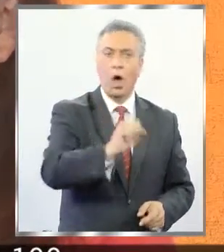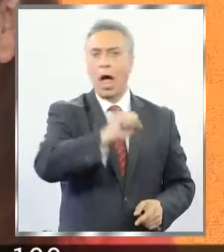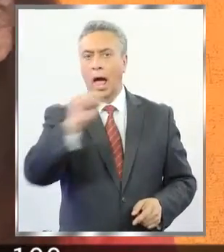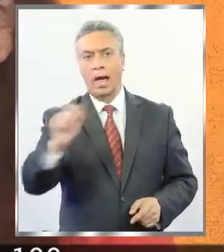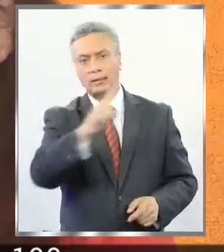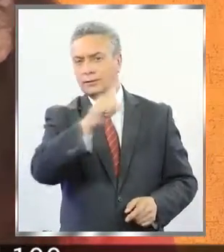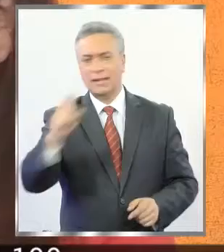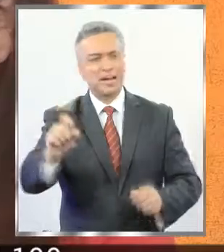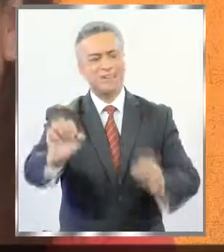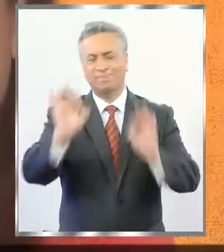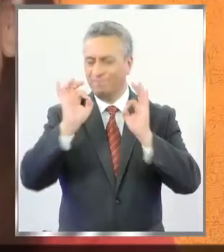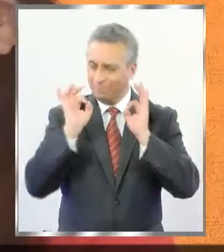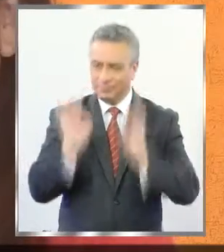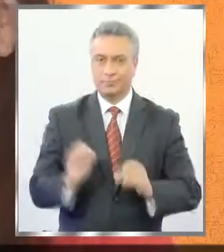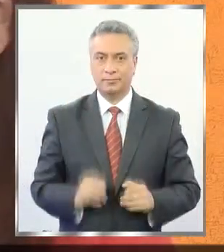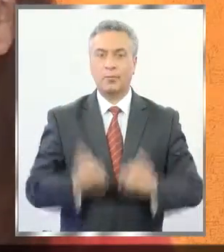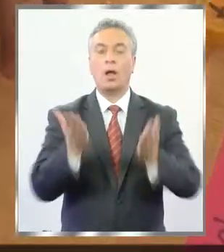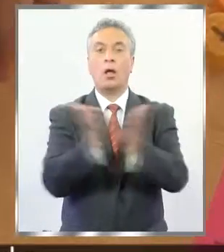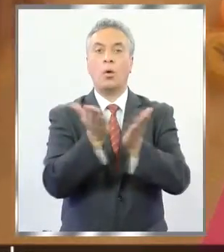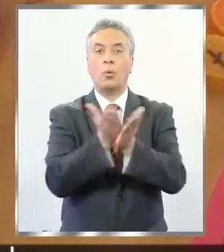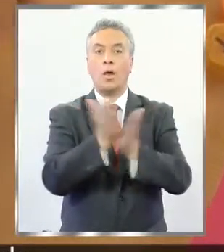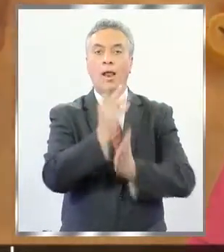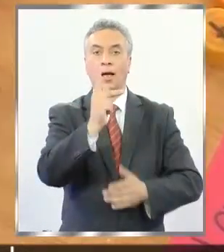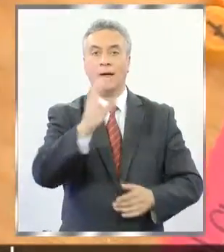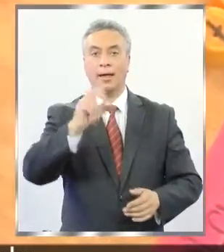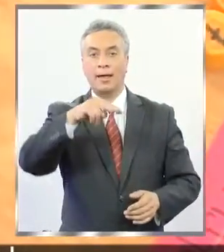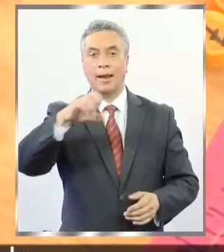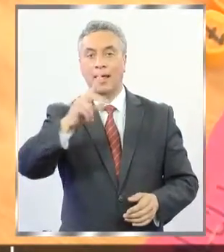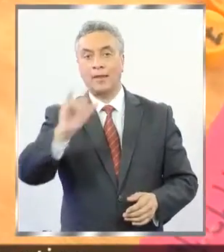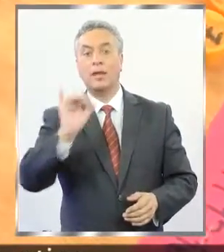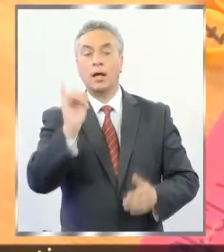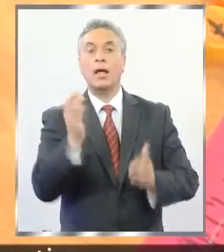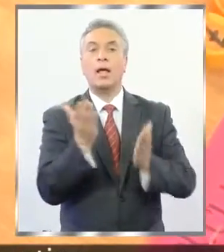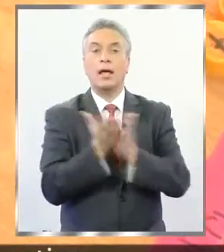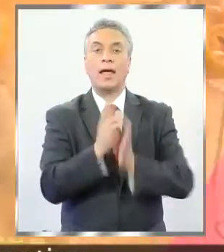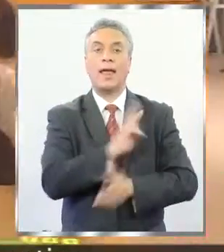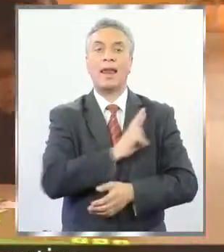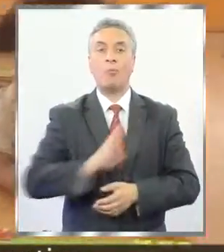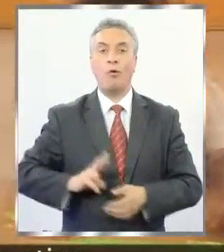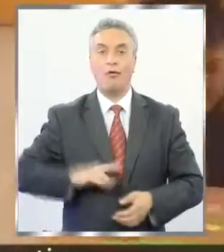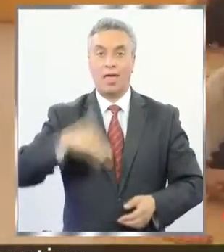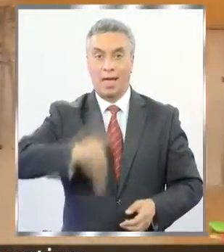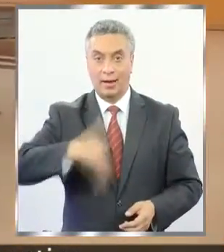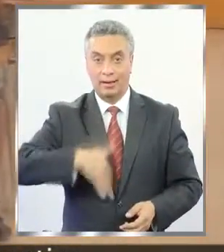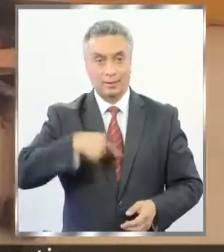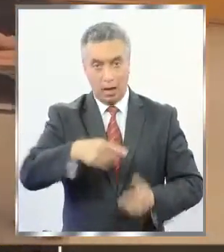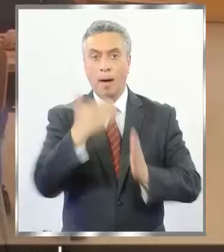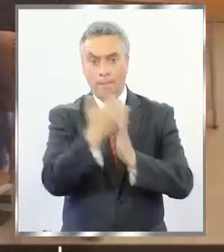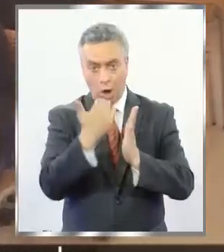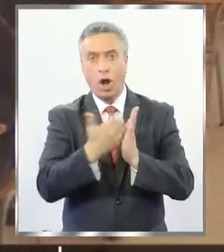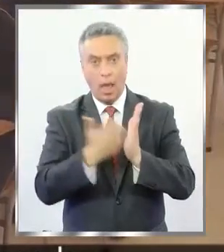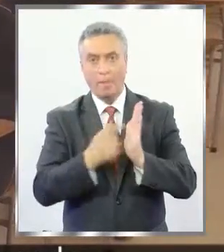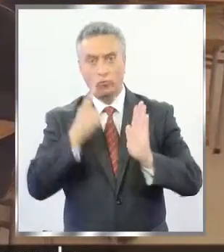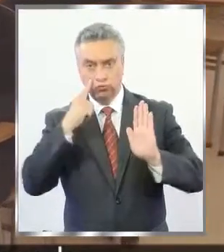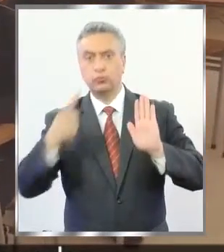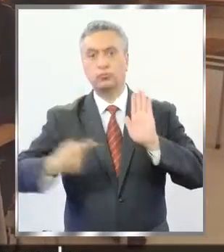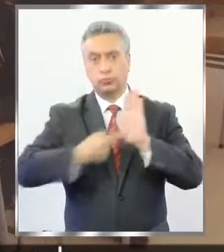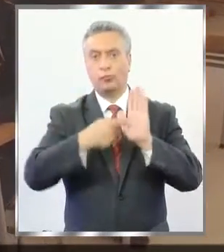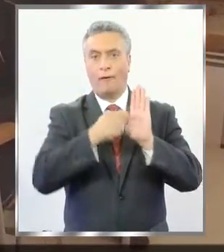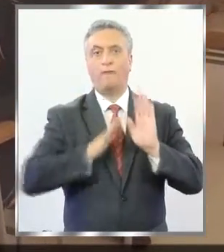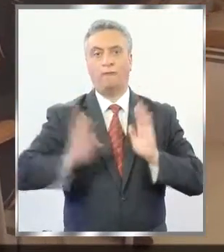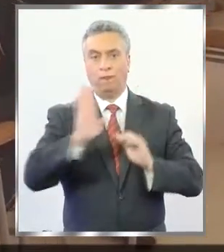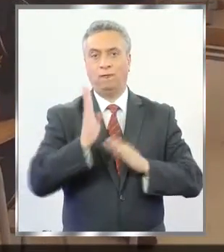números del 1 al 100, excelente. La escuela John Kennedy y el Liceo República de Argentina tienen el programa